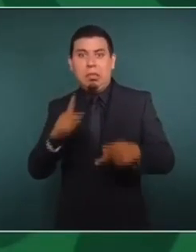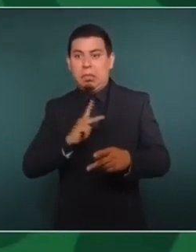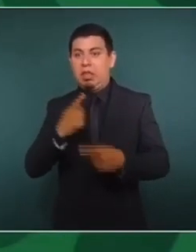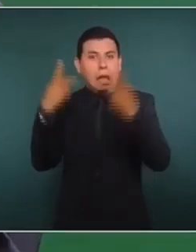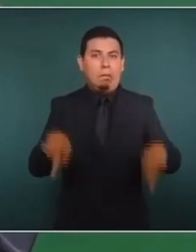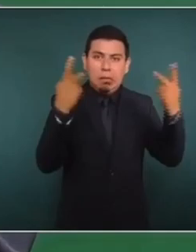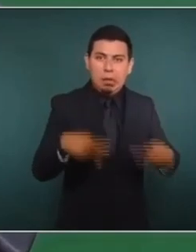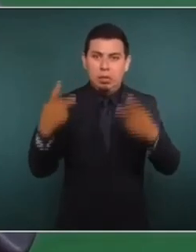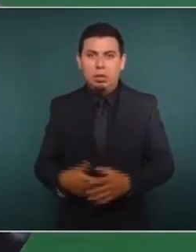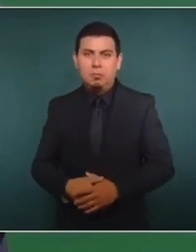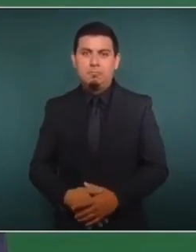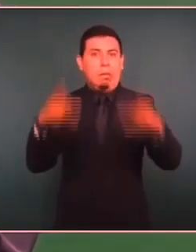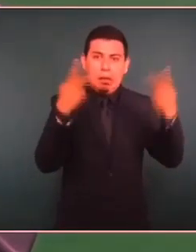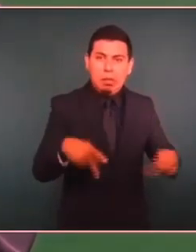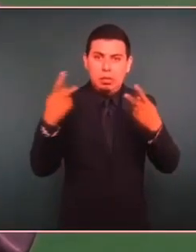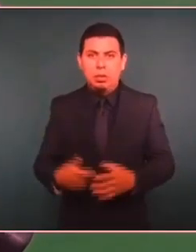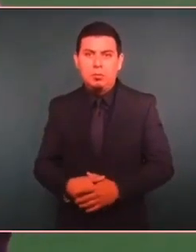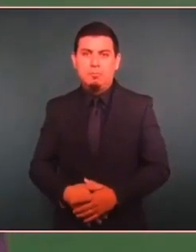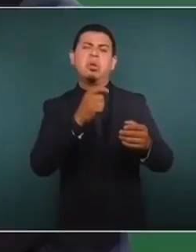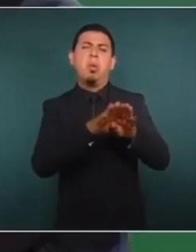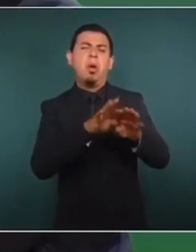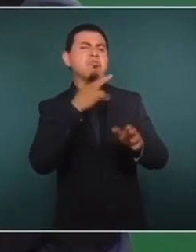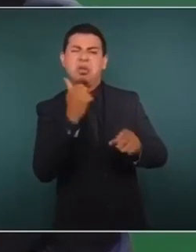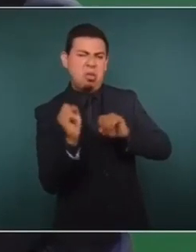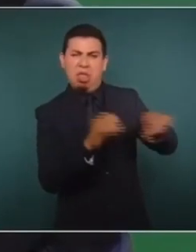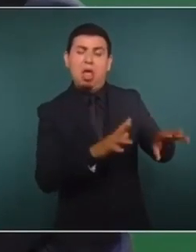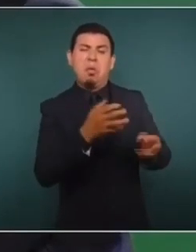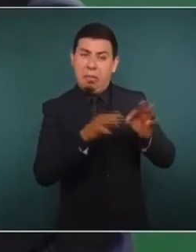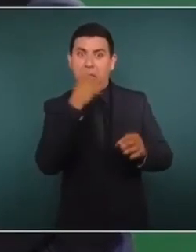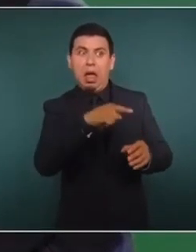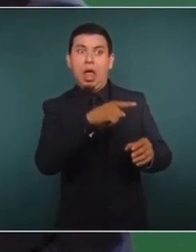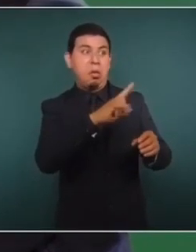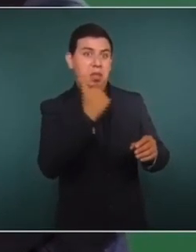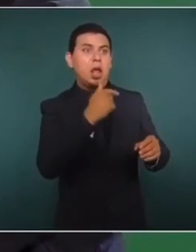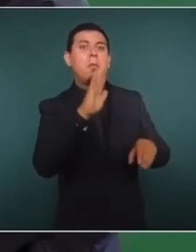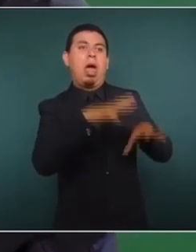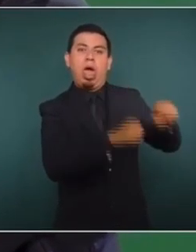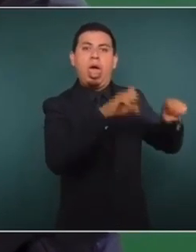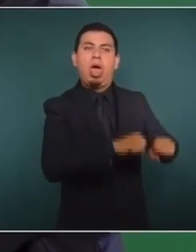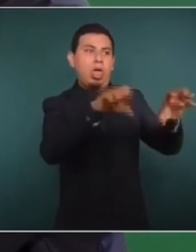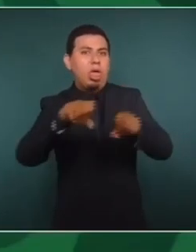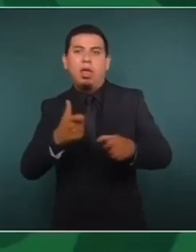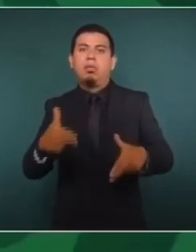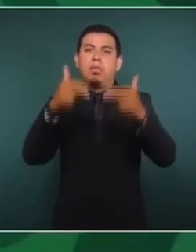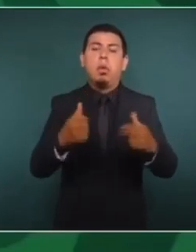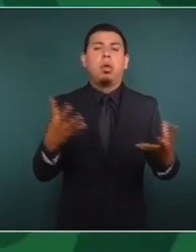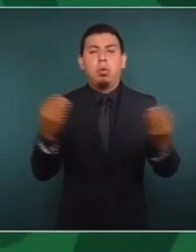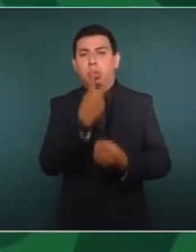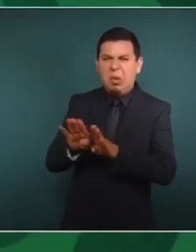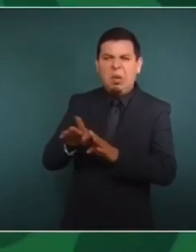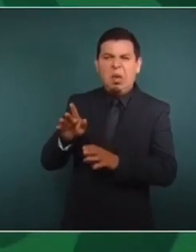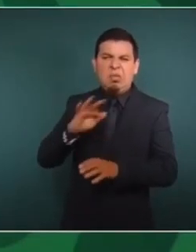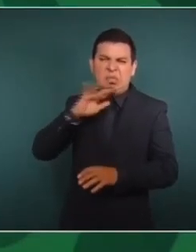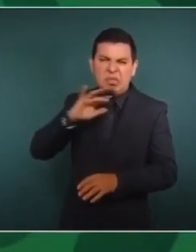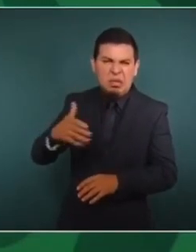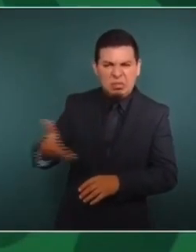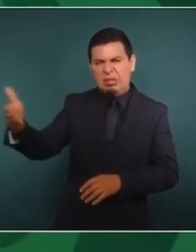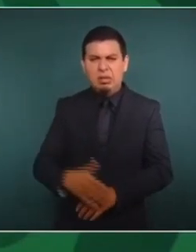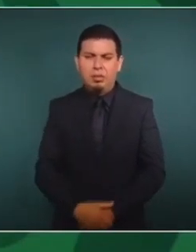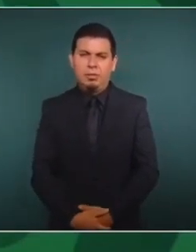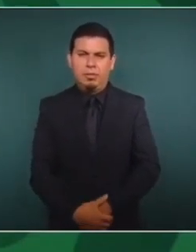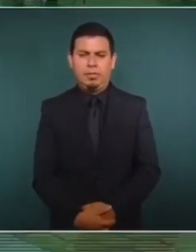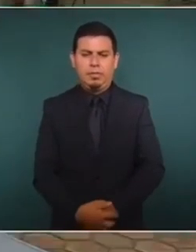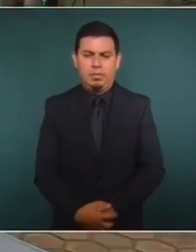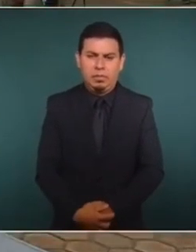la planta de fertilizantes de altos hornos de México. Y que se sabe, se pagaron 200 millones de dólares de más. Nada más